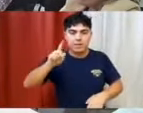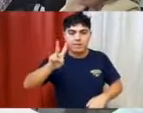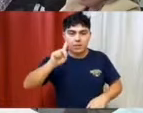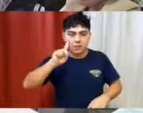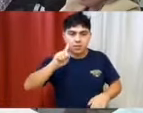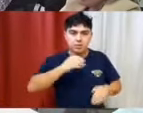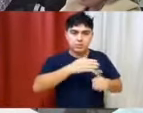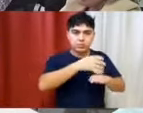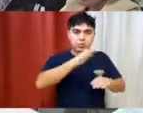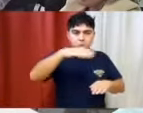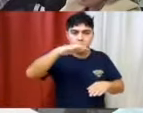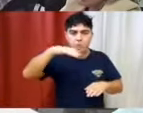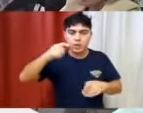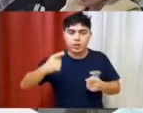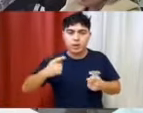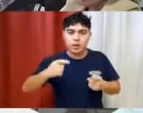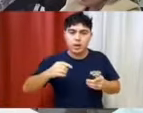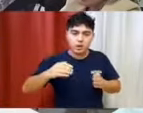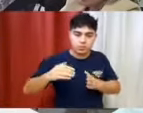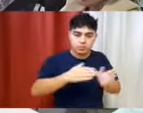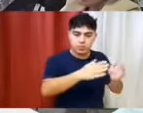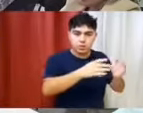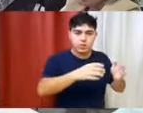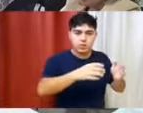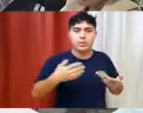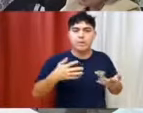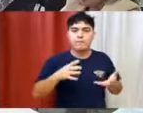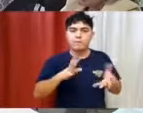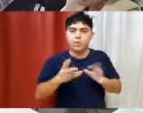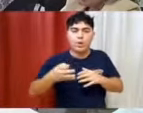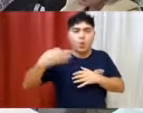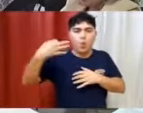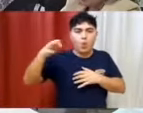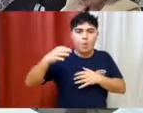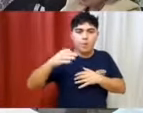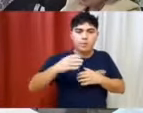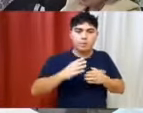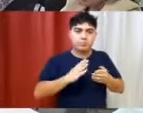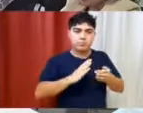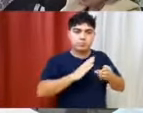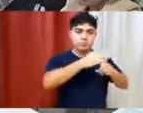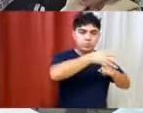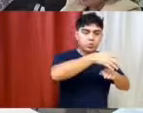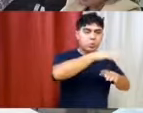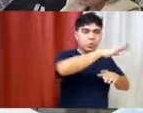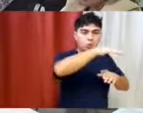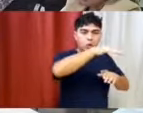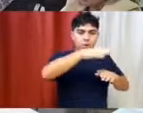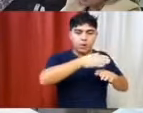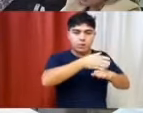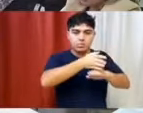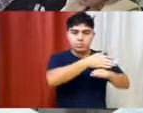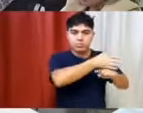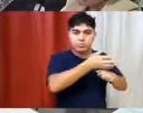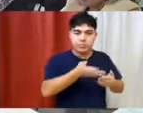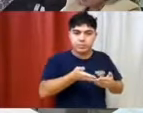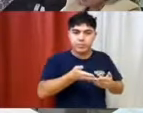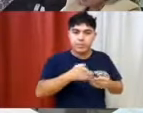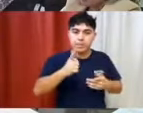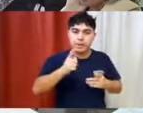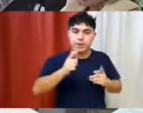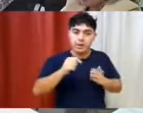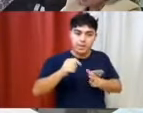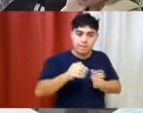corredor es un paso obligado para los ciudadanos que cruzan e ingresan a los barrios vecinos, que por esta ruta